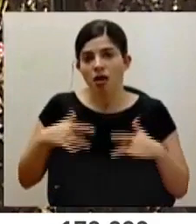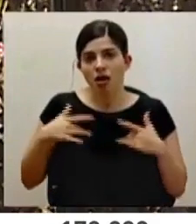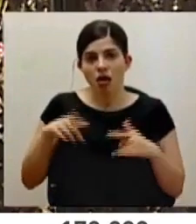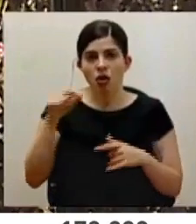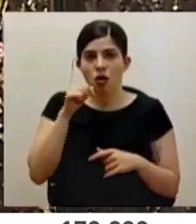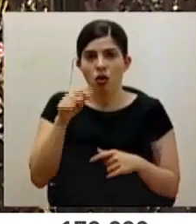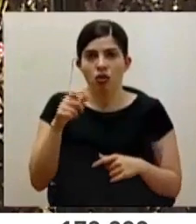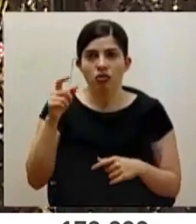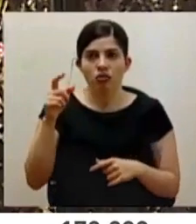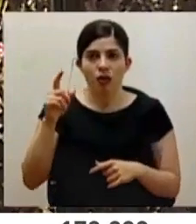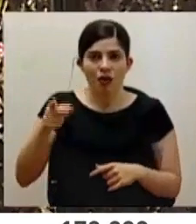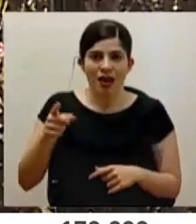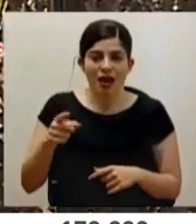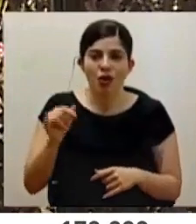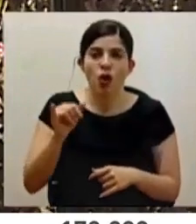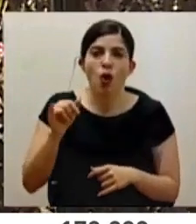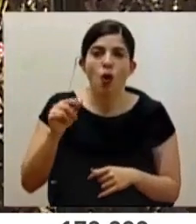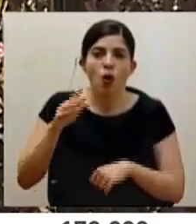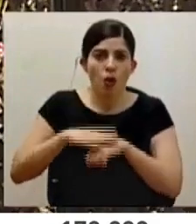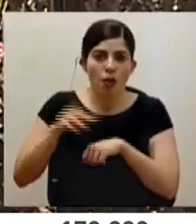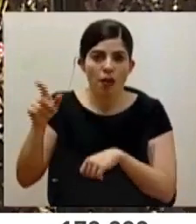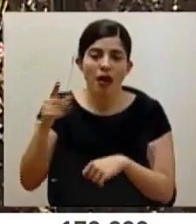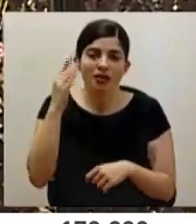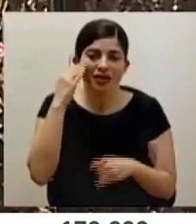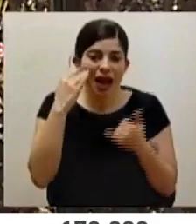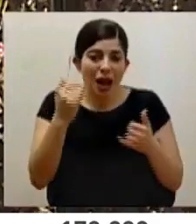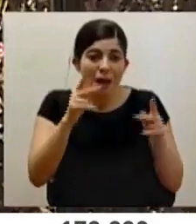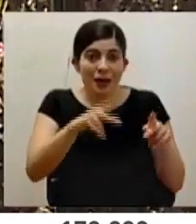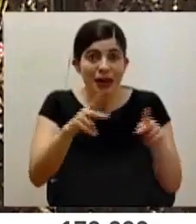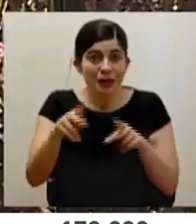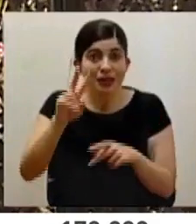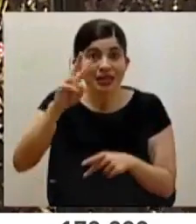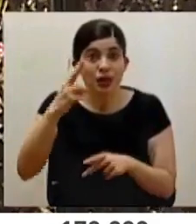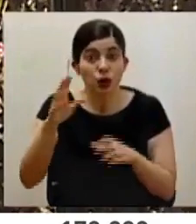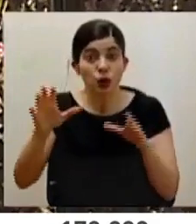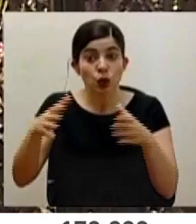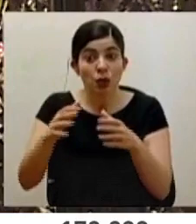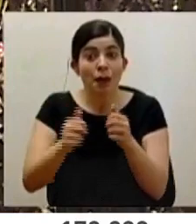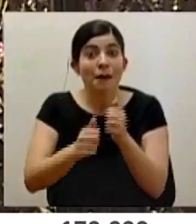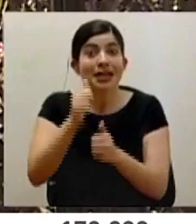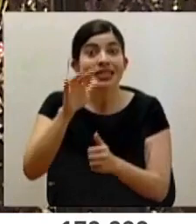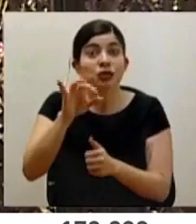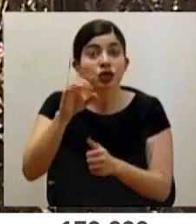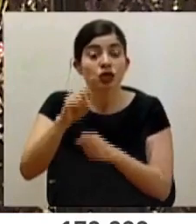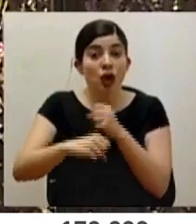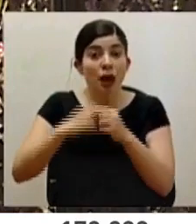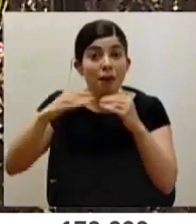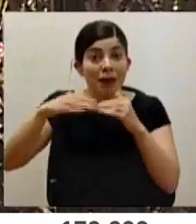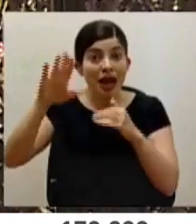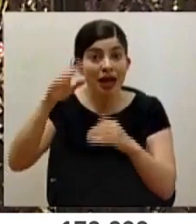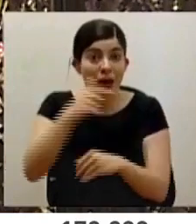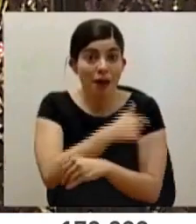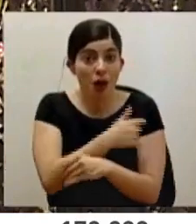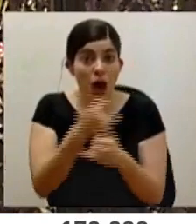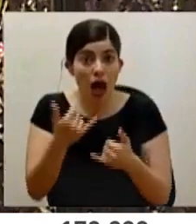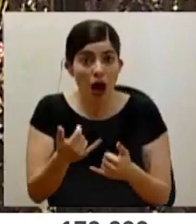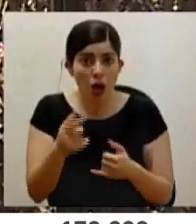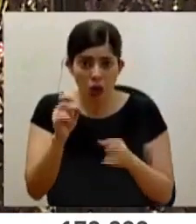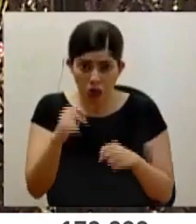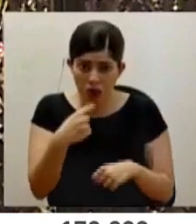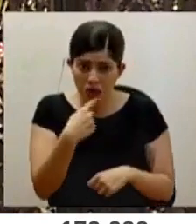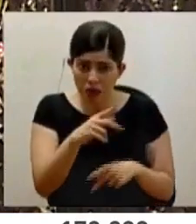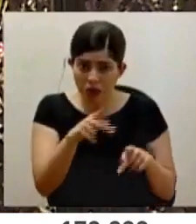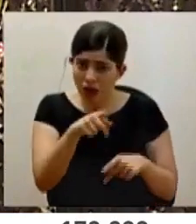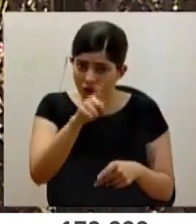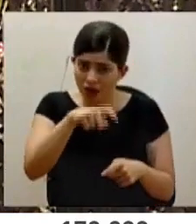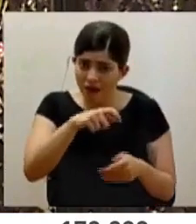que estamos en el proceso de vacunación ya de la ciudadanía, del segundo grupo, mayores de 58 años, tal vez que se le puede decir a la gente que